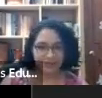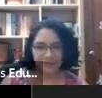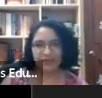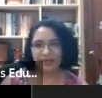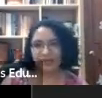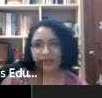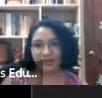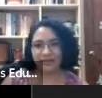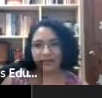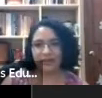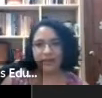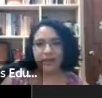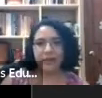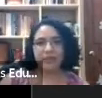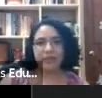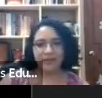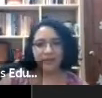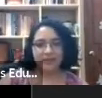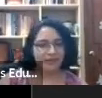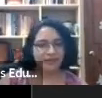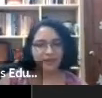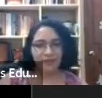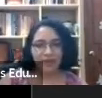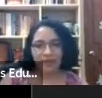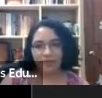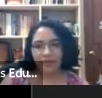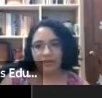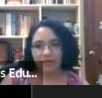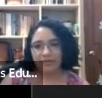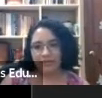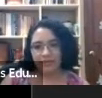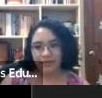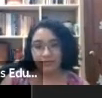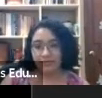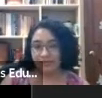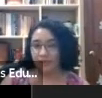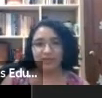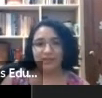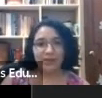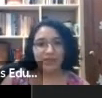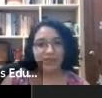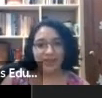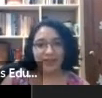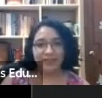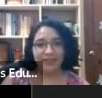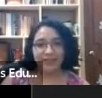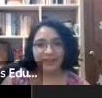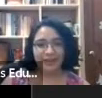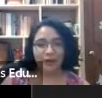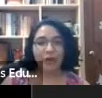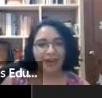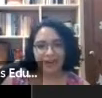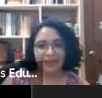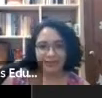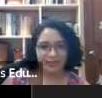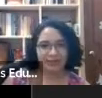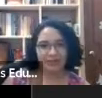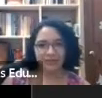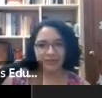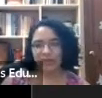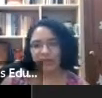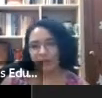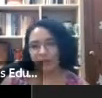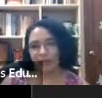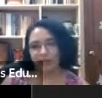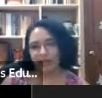experiencia, con toda esta trayectoria que has tenido, este, desde hace tanto tiempo, este, pues, ahora sí que, ¿cómo